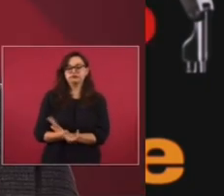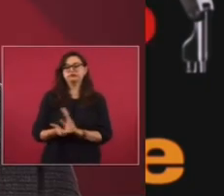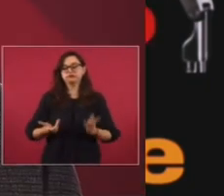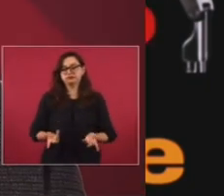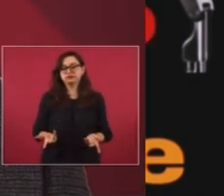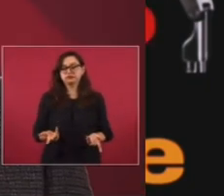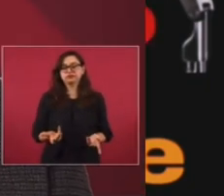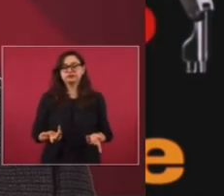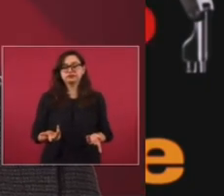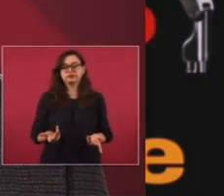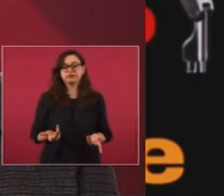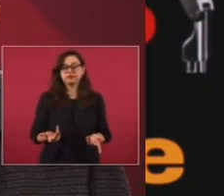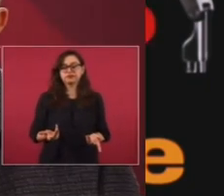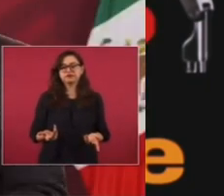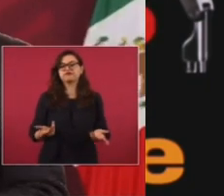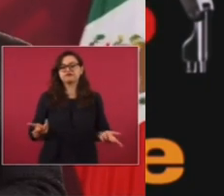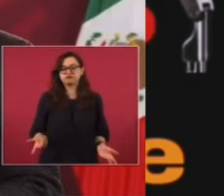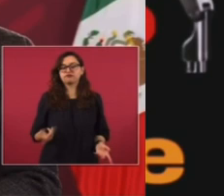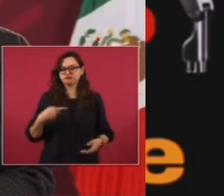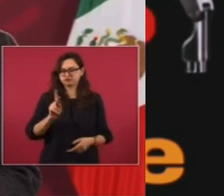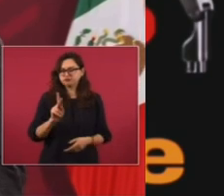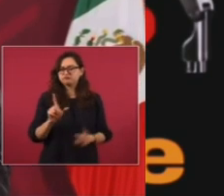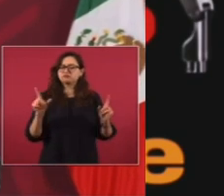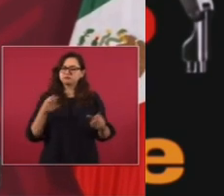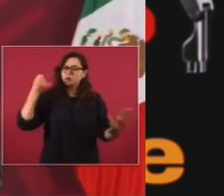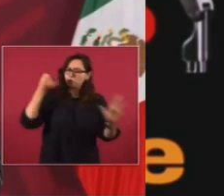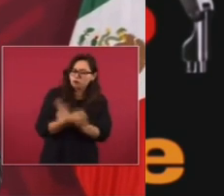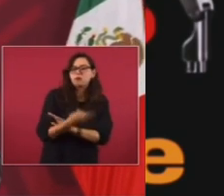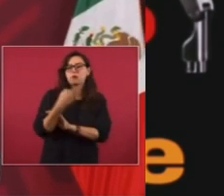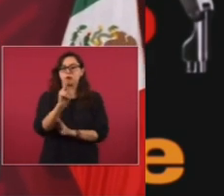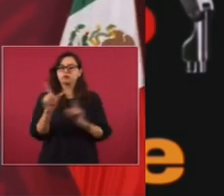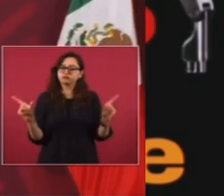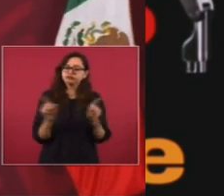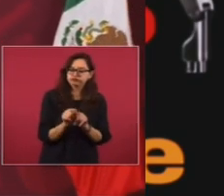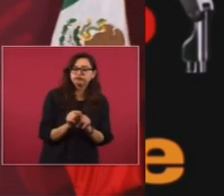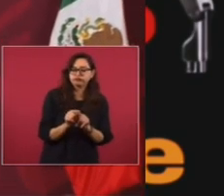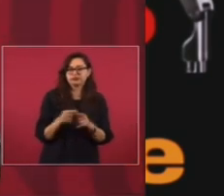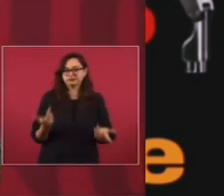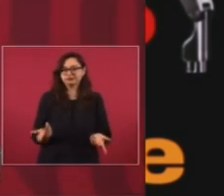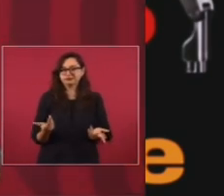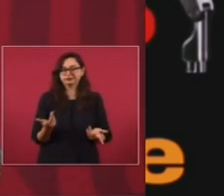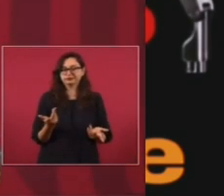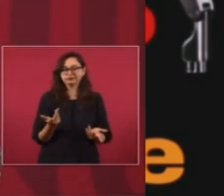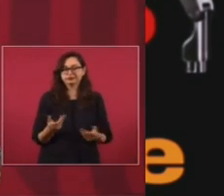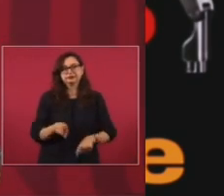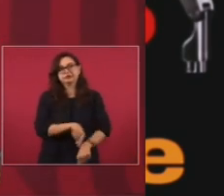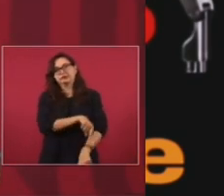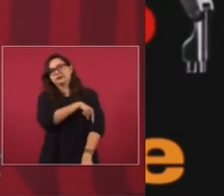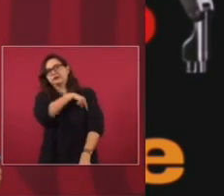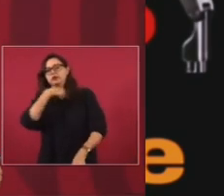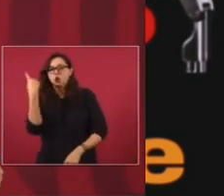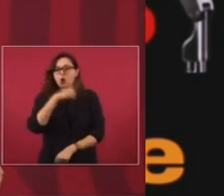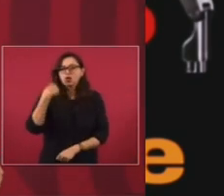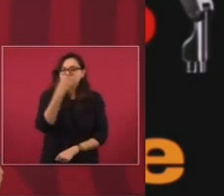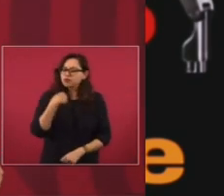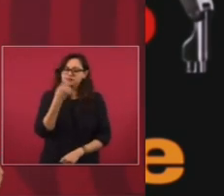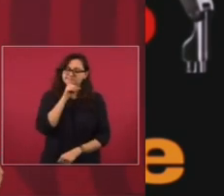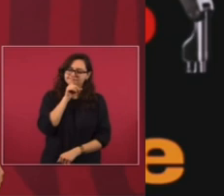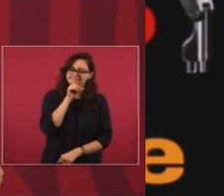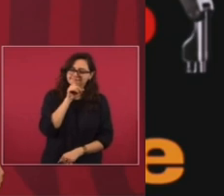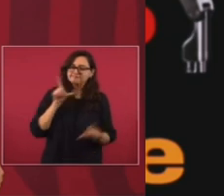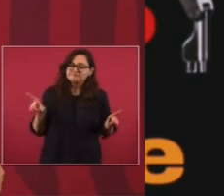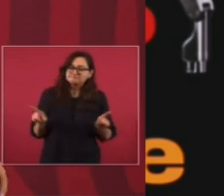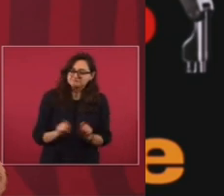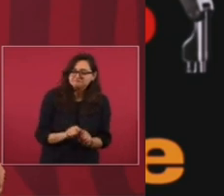Y cuando ese motivo se acaba, entonces ya no hay por qué luchar. Si se terminan los pobres y se